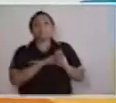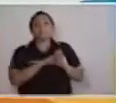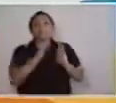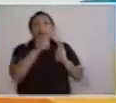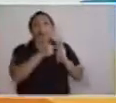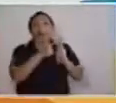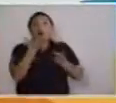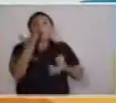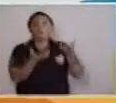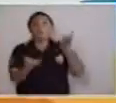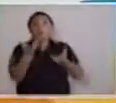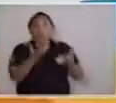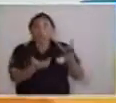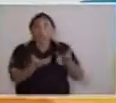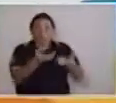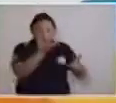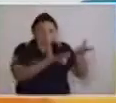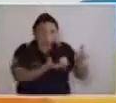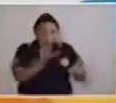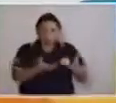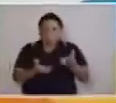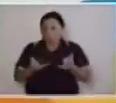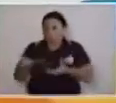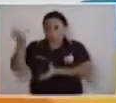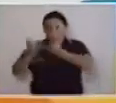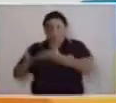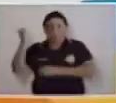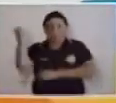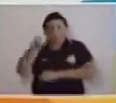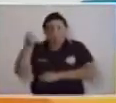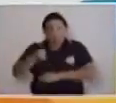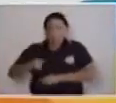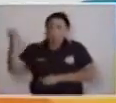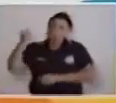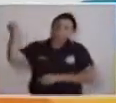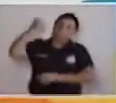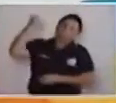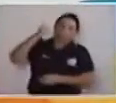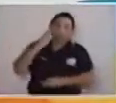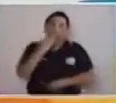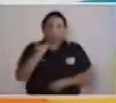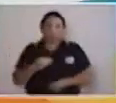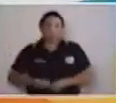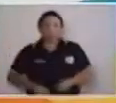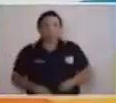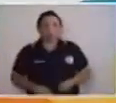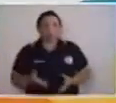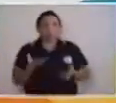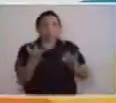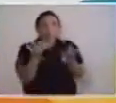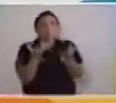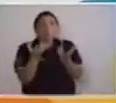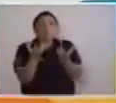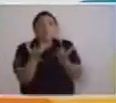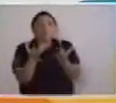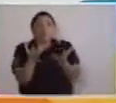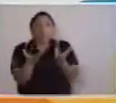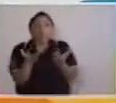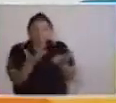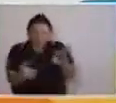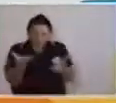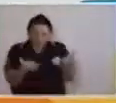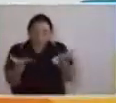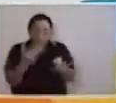al fuego. Al fuego para que queme al palo. Muy bien. Vamos a llamar al fuego así, en lengua de señas, y